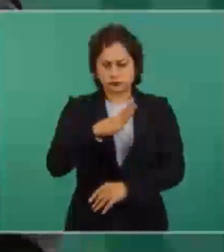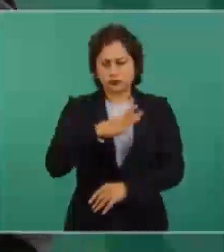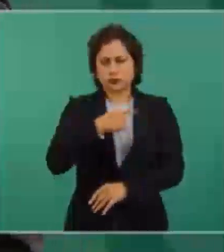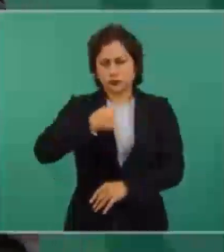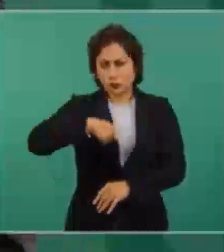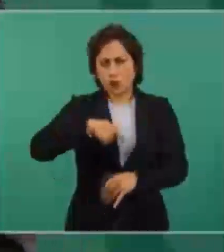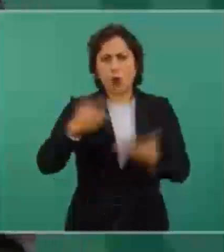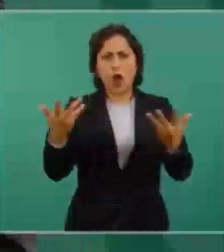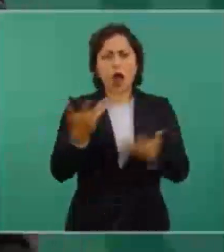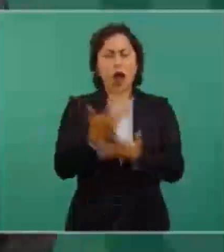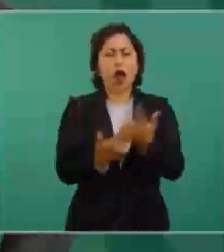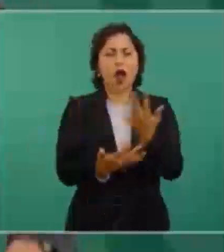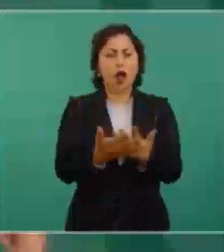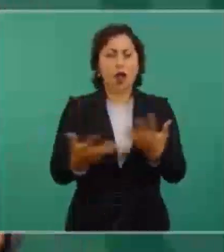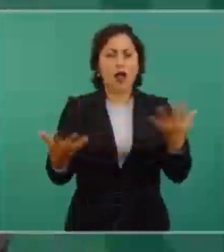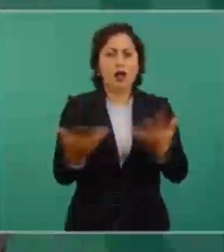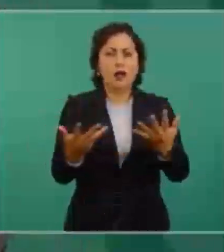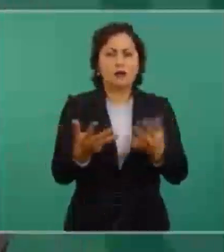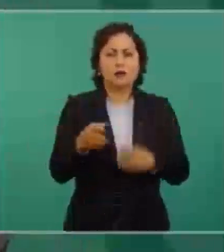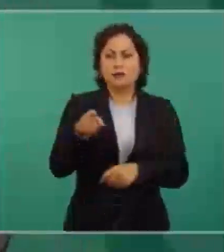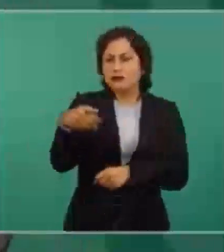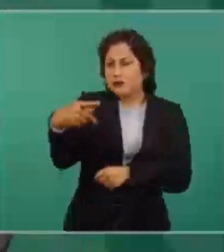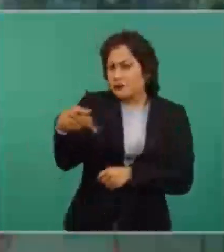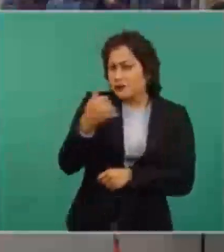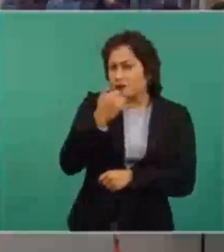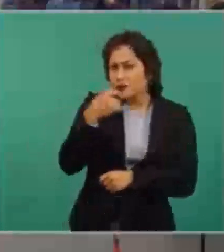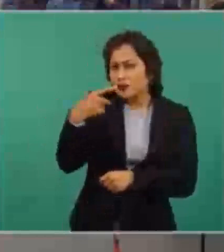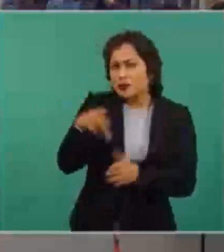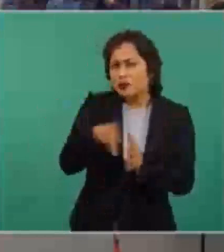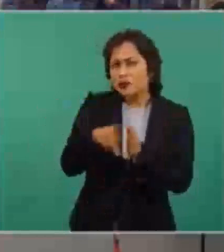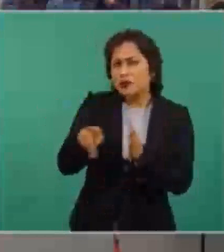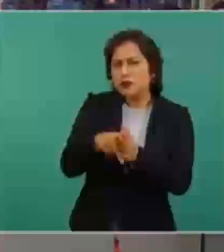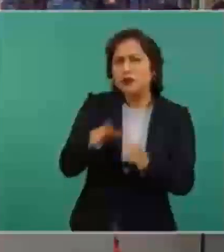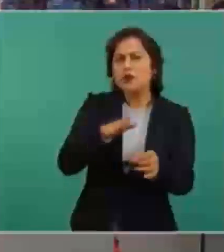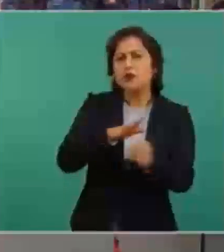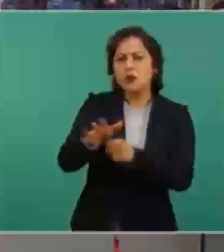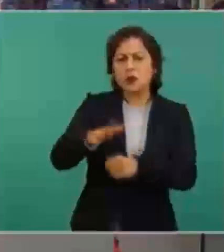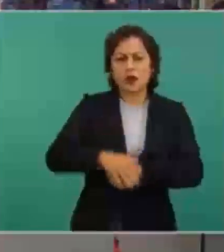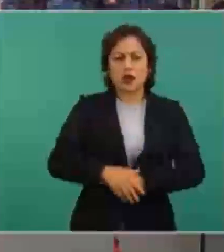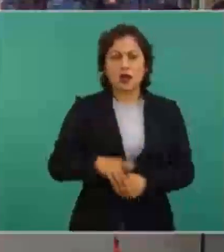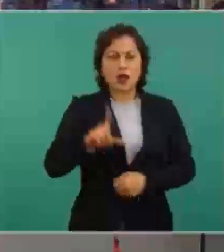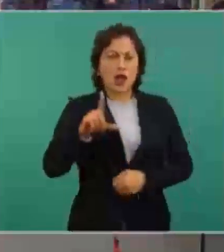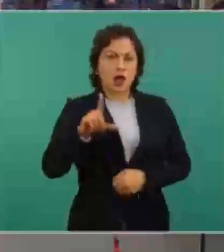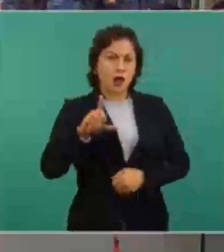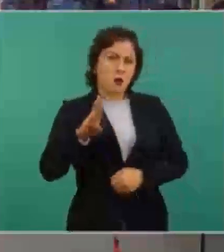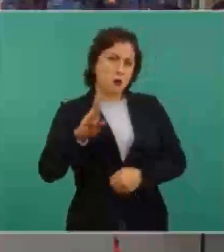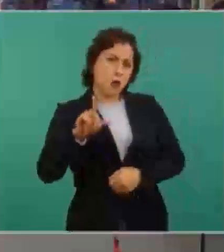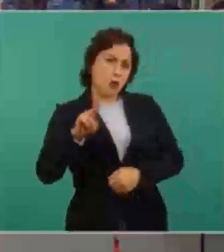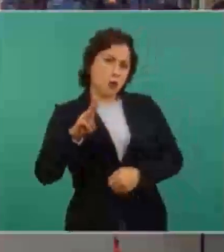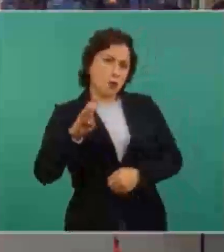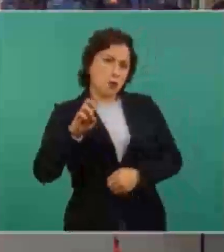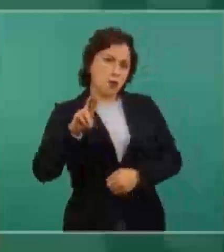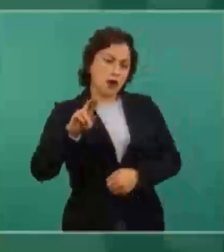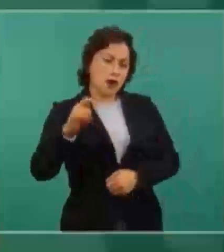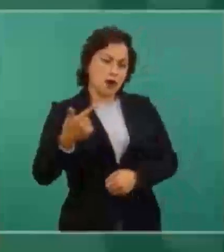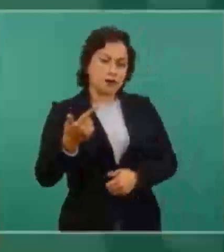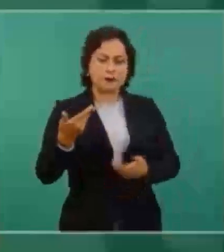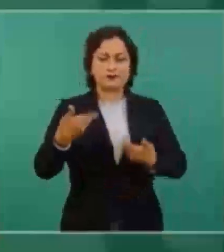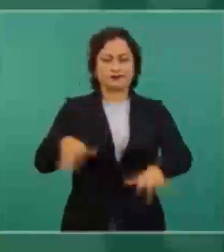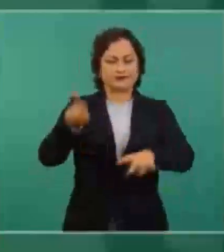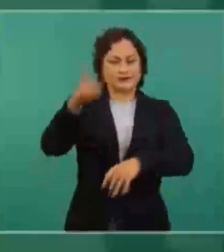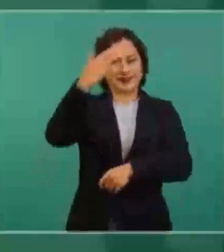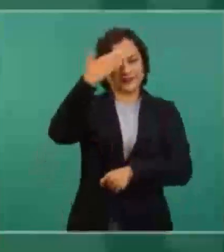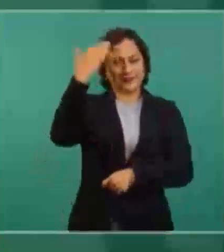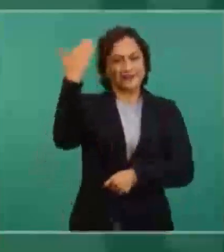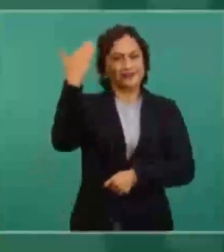existen… ¿Tú de qué periódico eres? Bloomberg. Ah, bueno, ustedes saben perfectamente de que existen